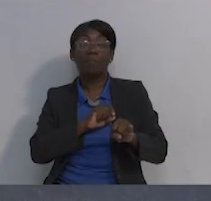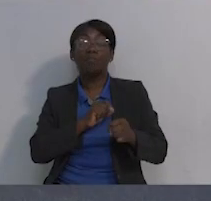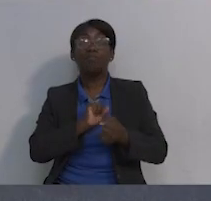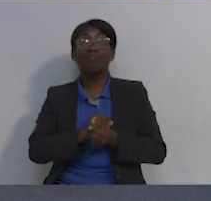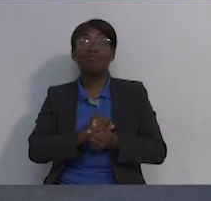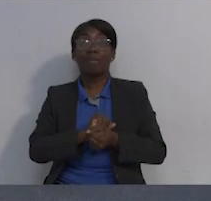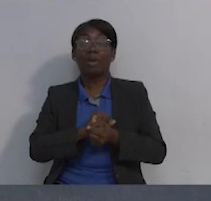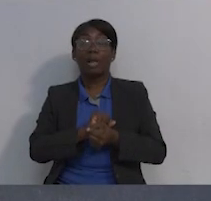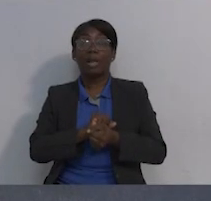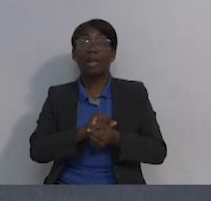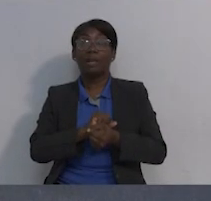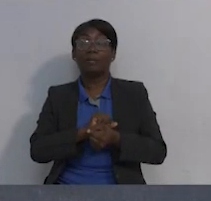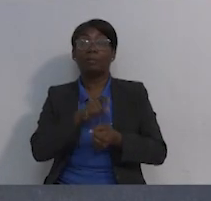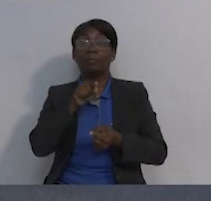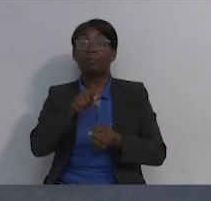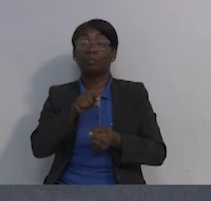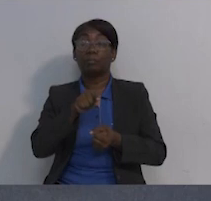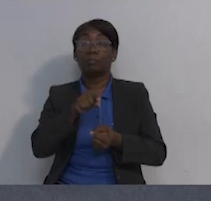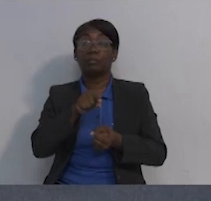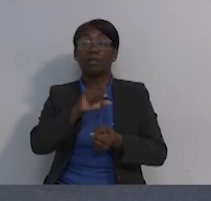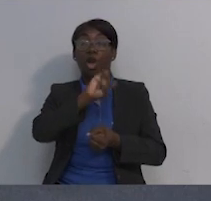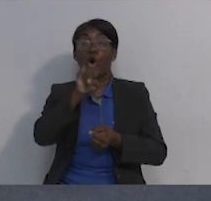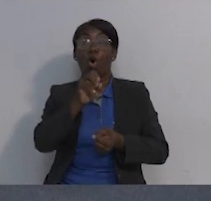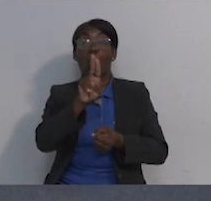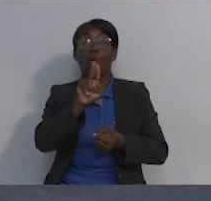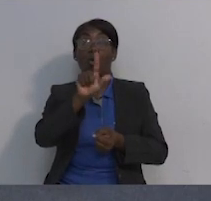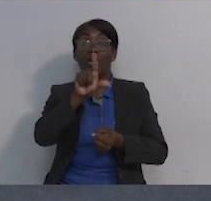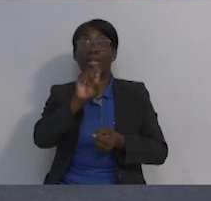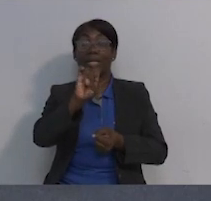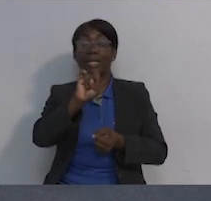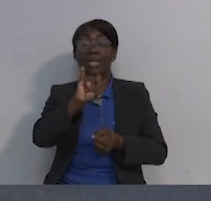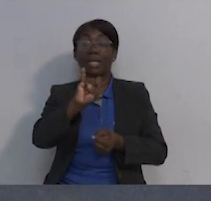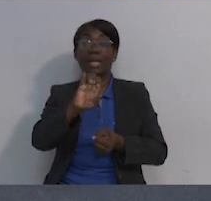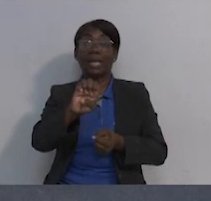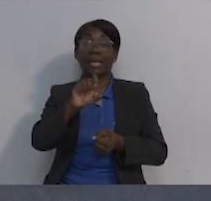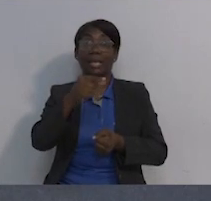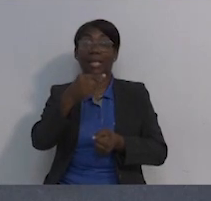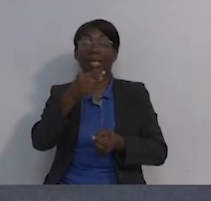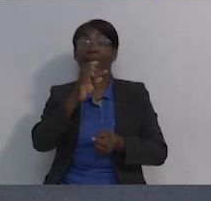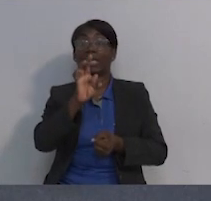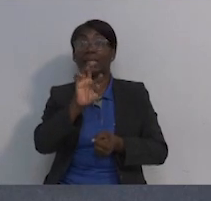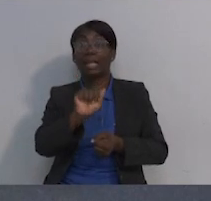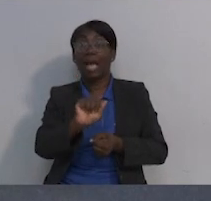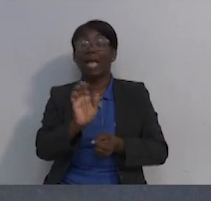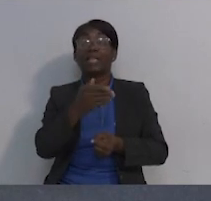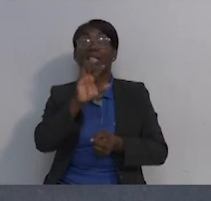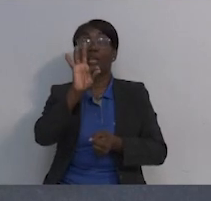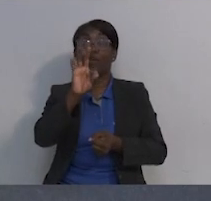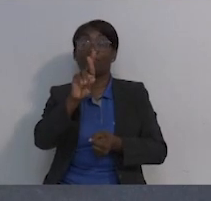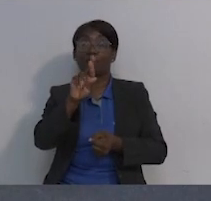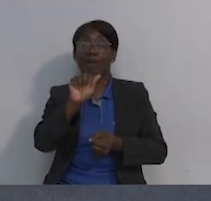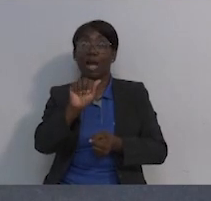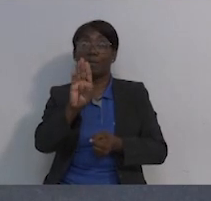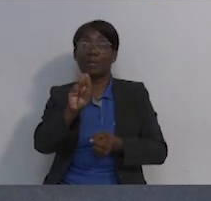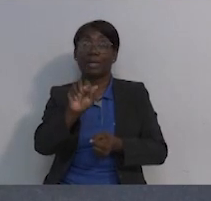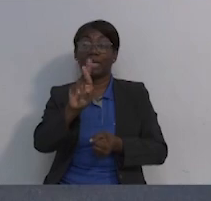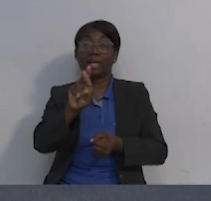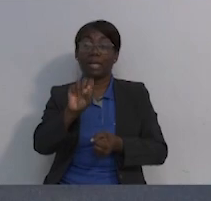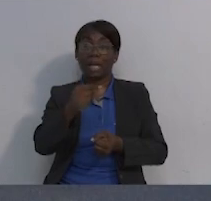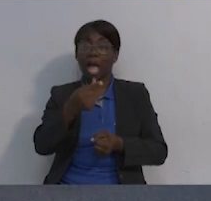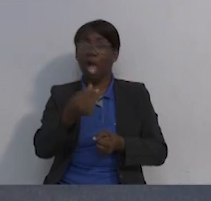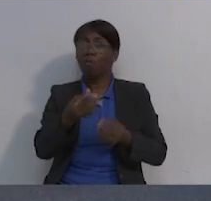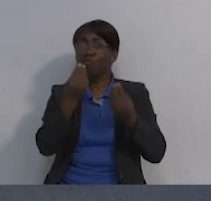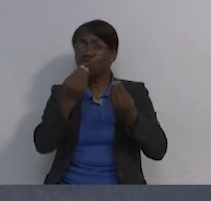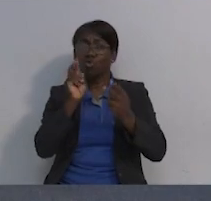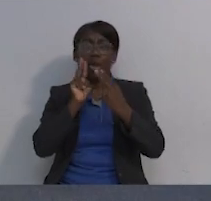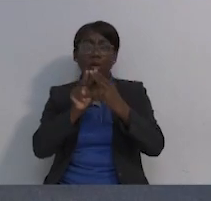Aquí a mi izquierda está la señora Julieta de Diego de Fábrega. Yo creo